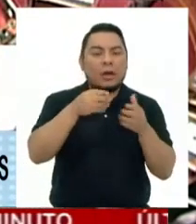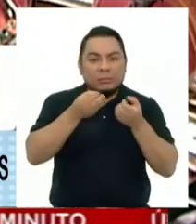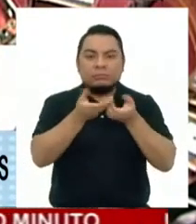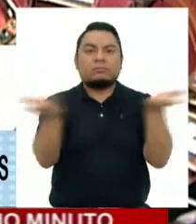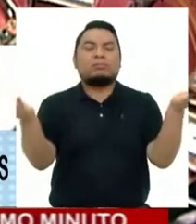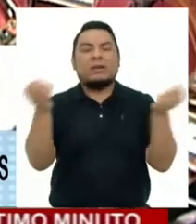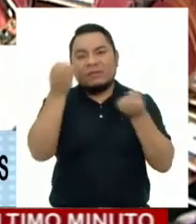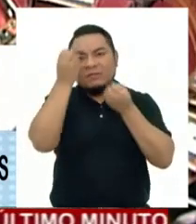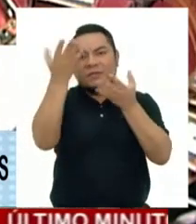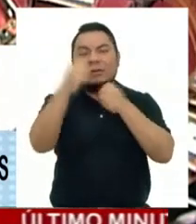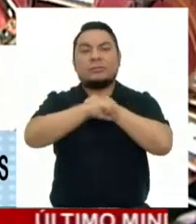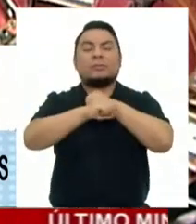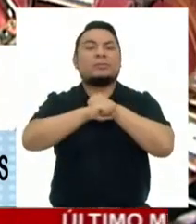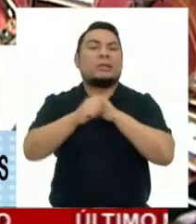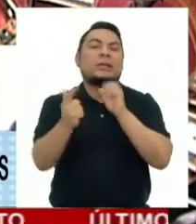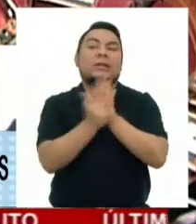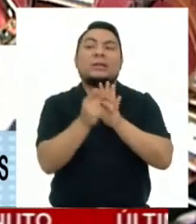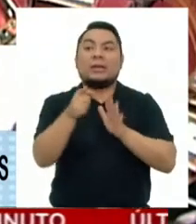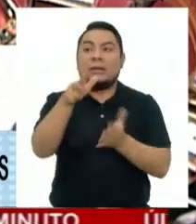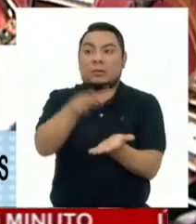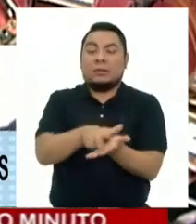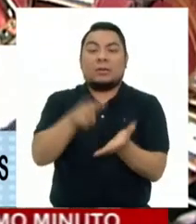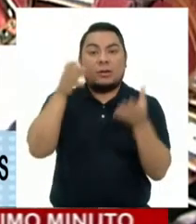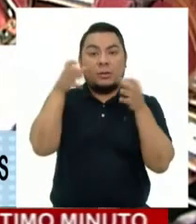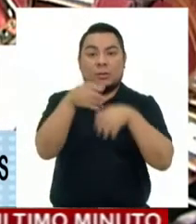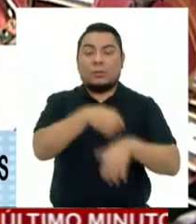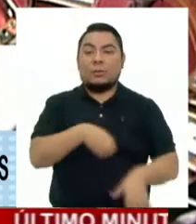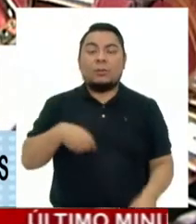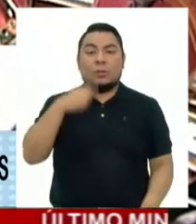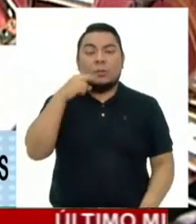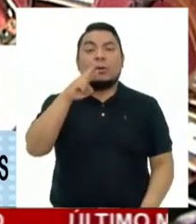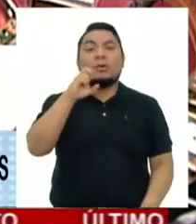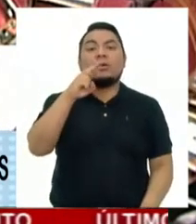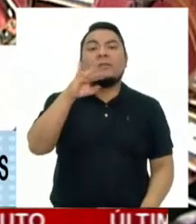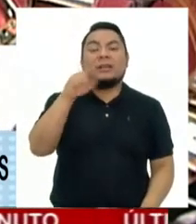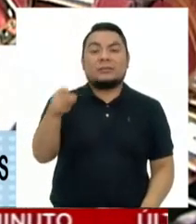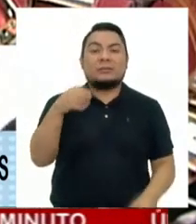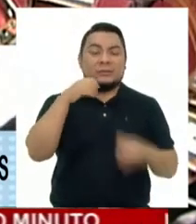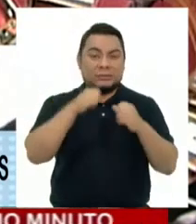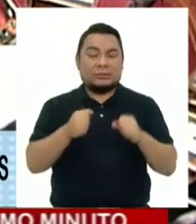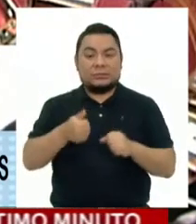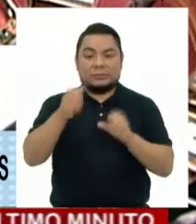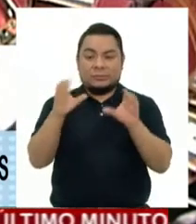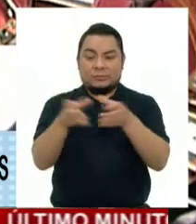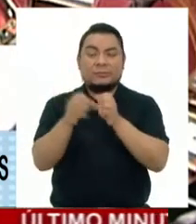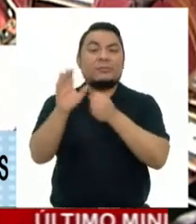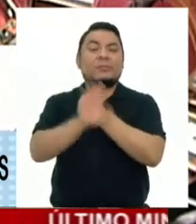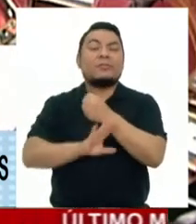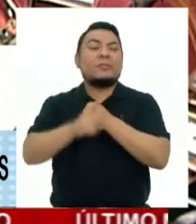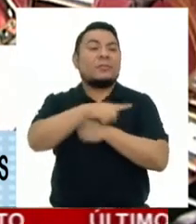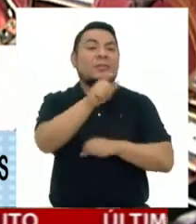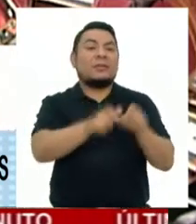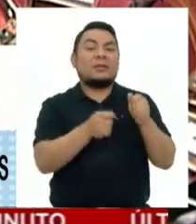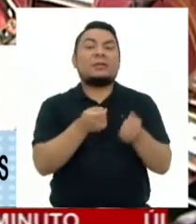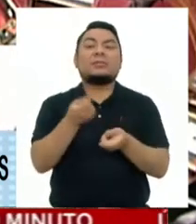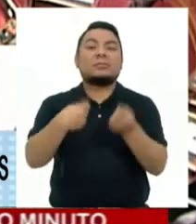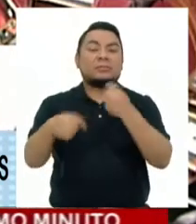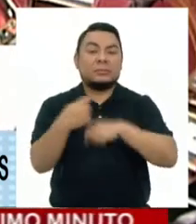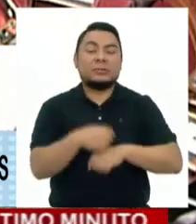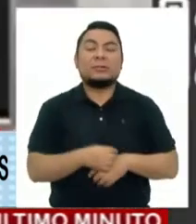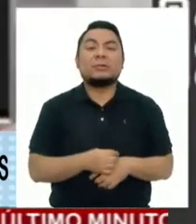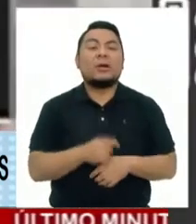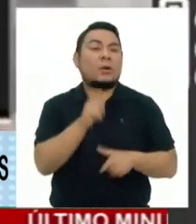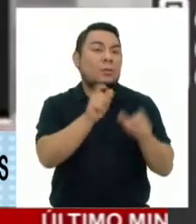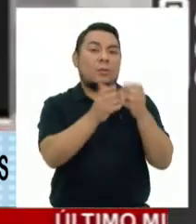proyecto de ley que ya ha sido aprobado ha sido el congresista Robledo Gutarra, secretario de la Comisión de Defensa del Consumidor, quien ha